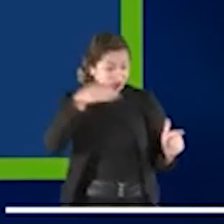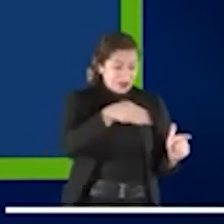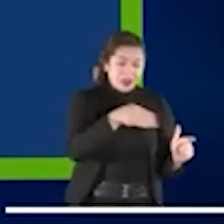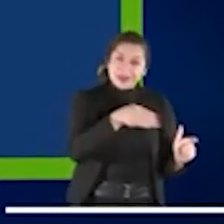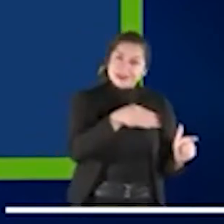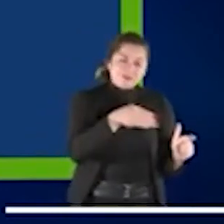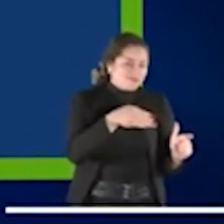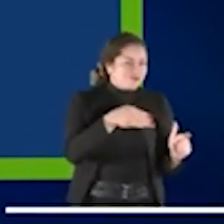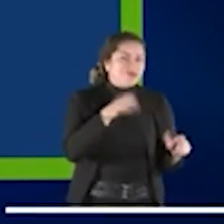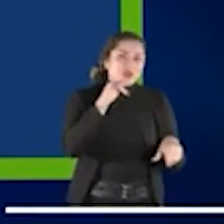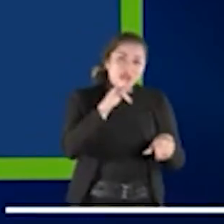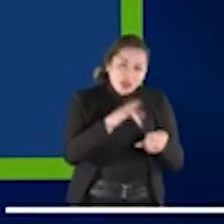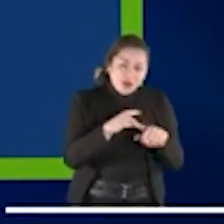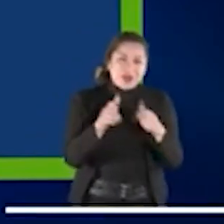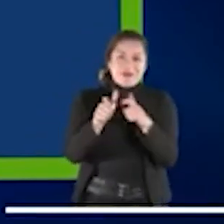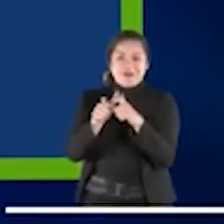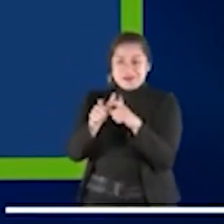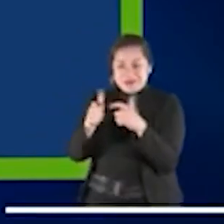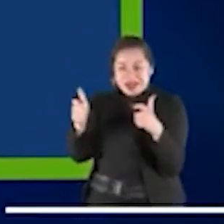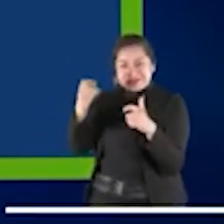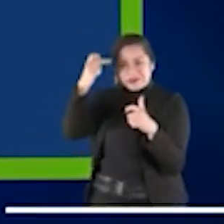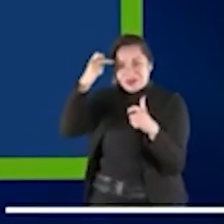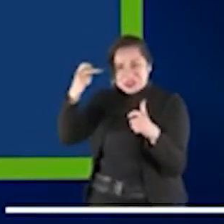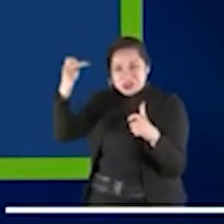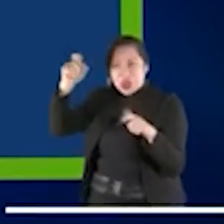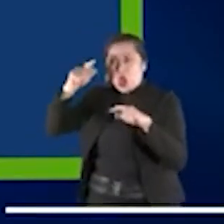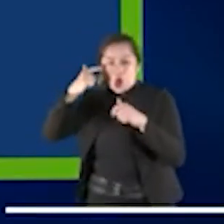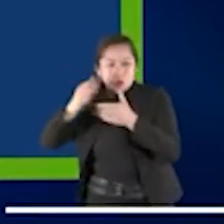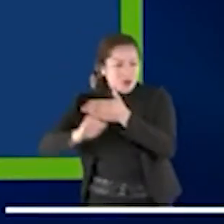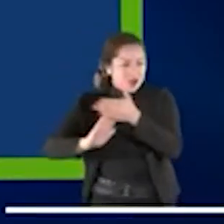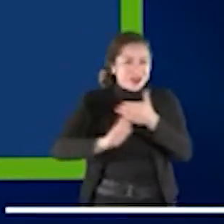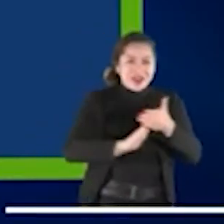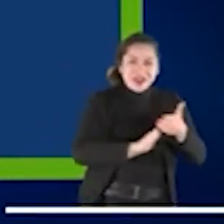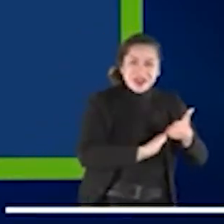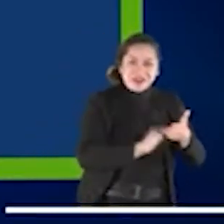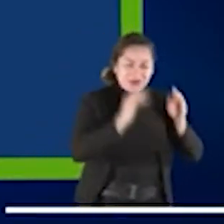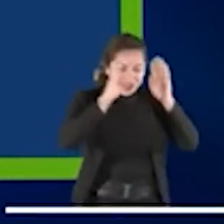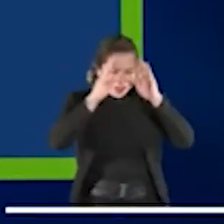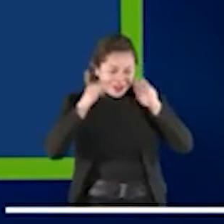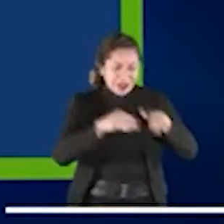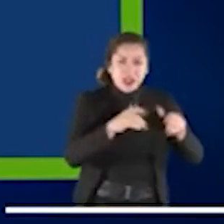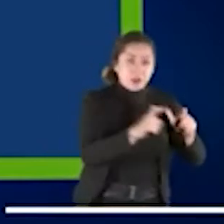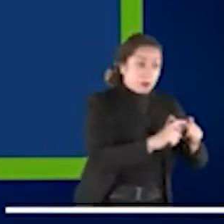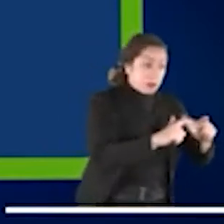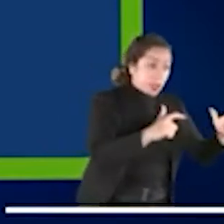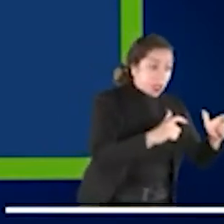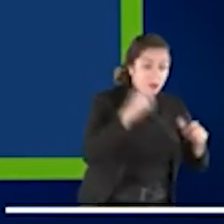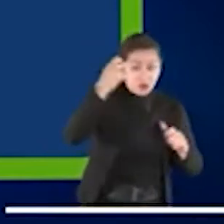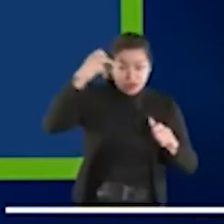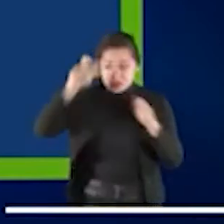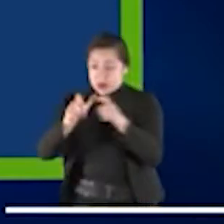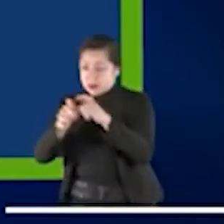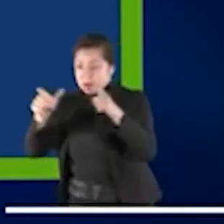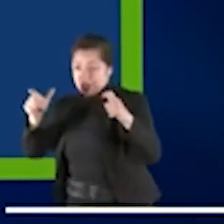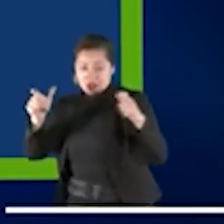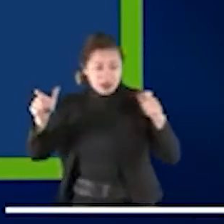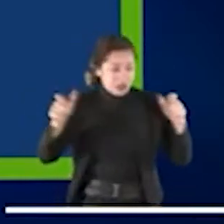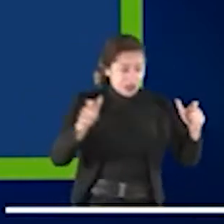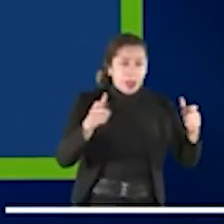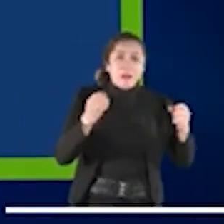a incrementar medidas alternativas. Eso va el uno con el otro, que sean medidas de